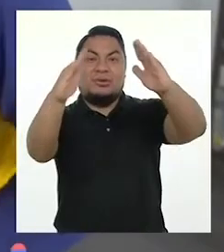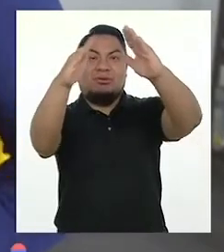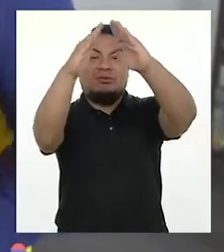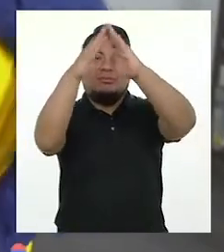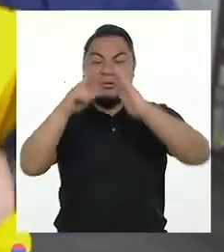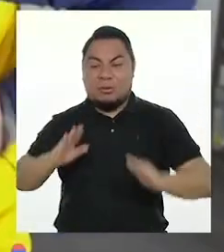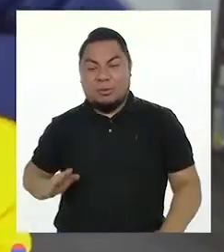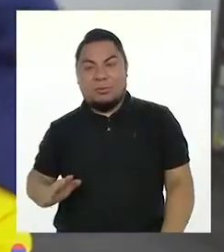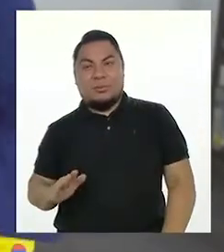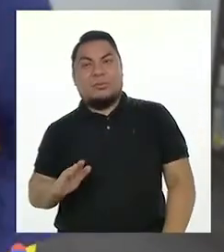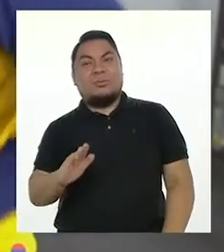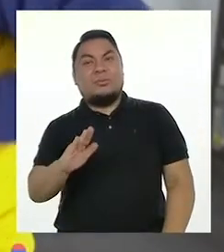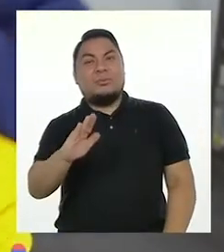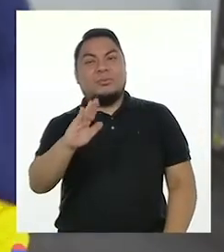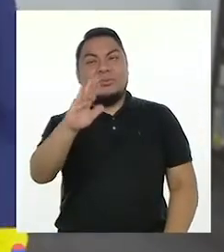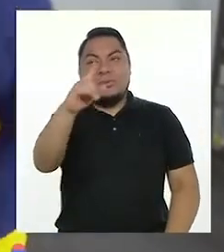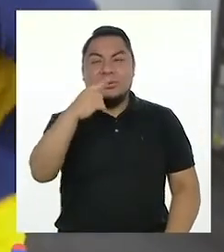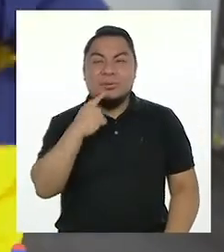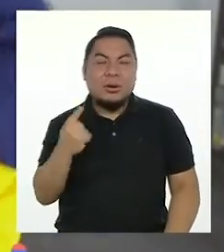un sonido como...